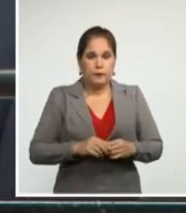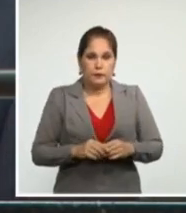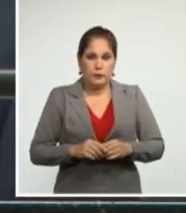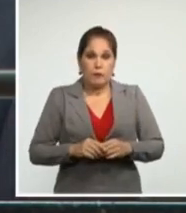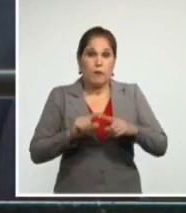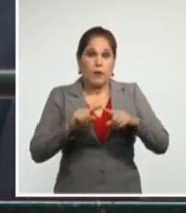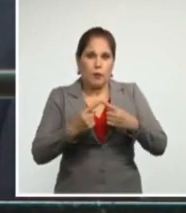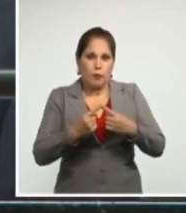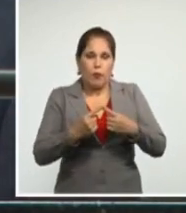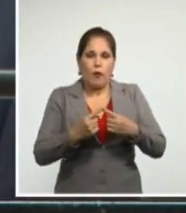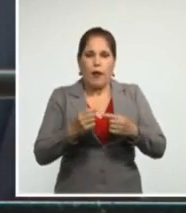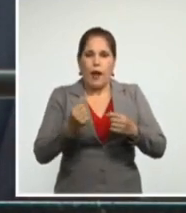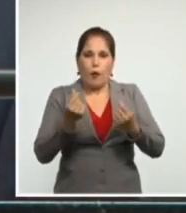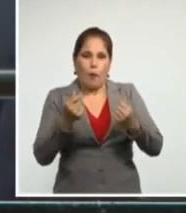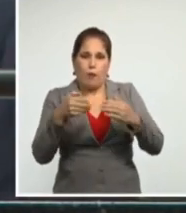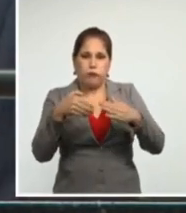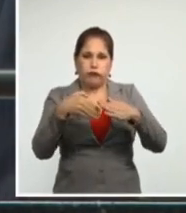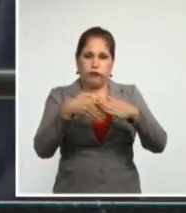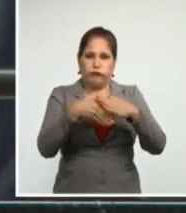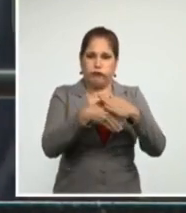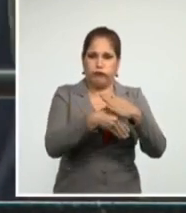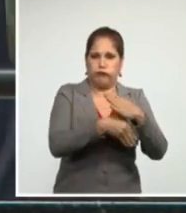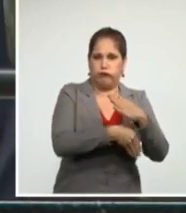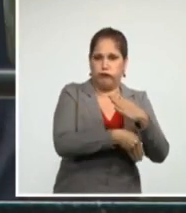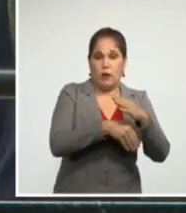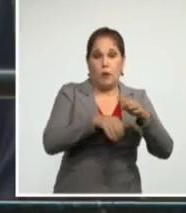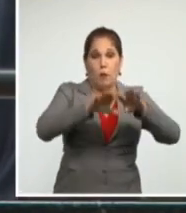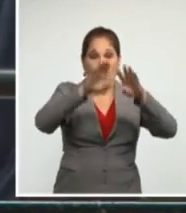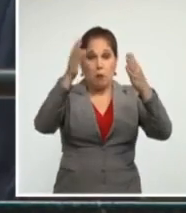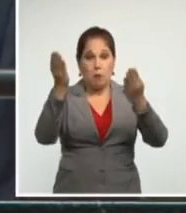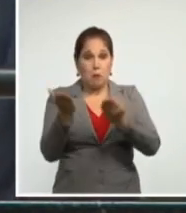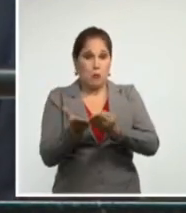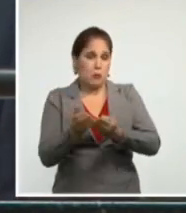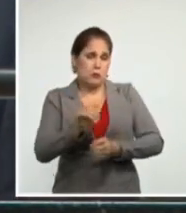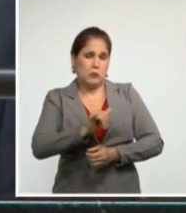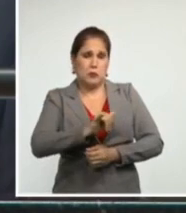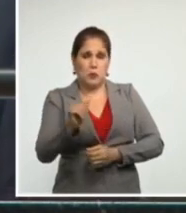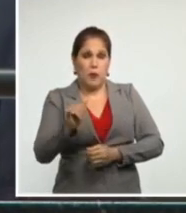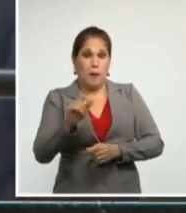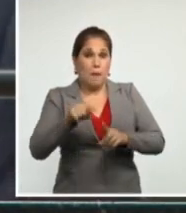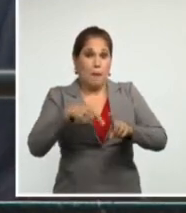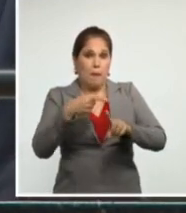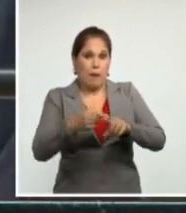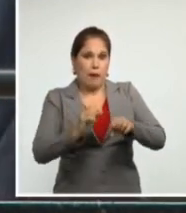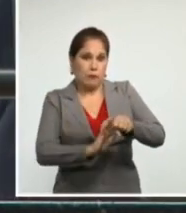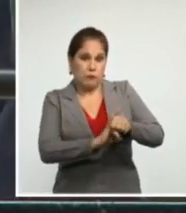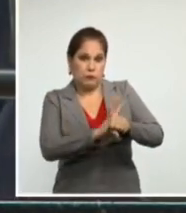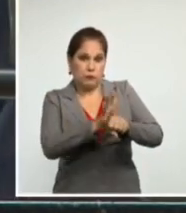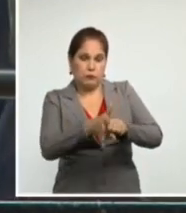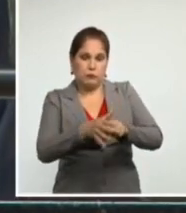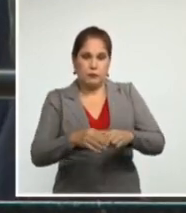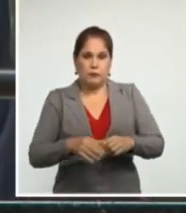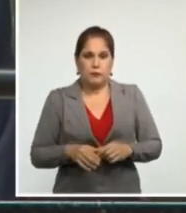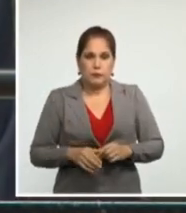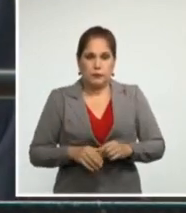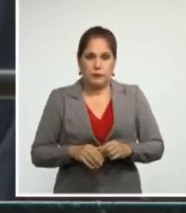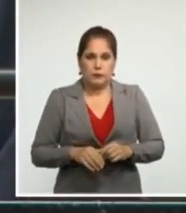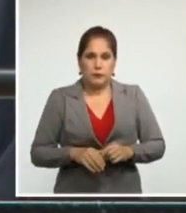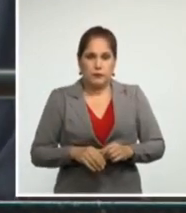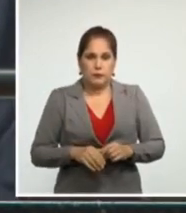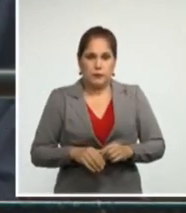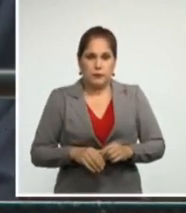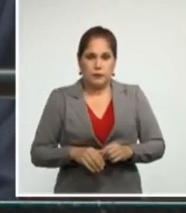recesión y la crisis económica global provocadas por la pandemia que nos ha privado